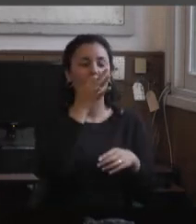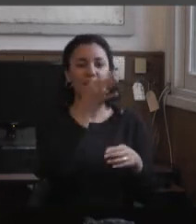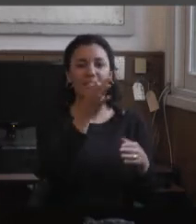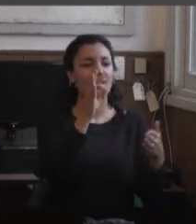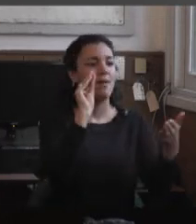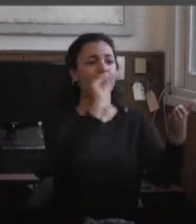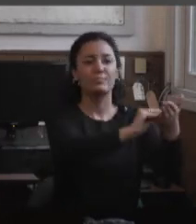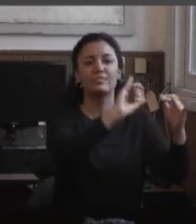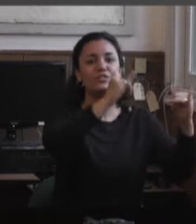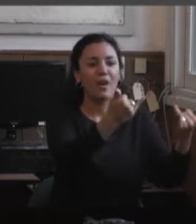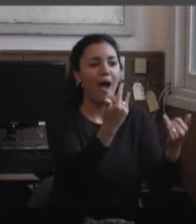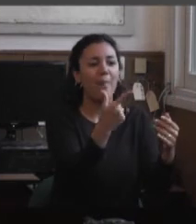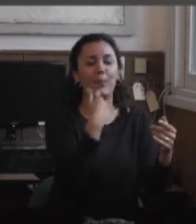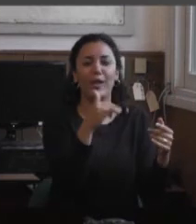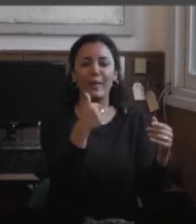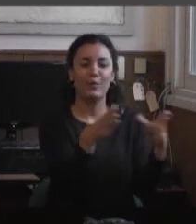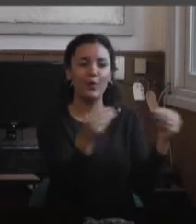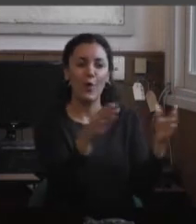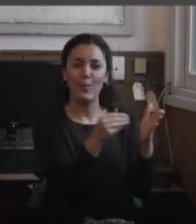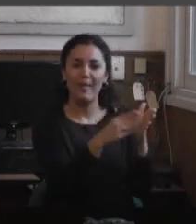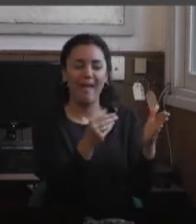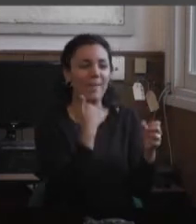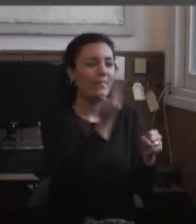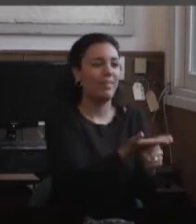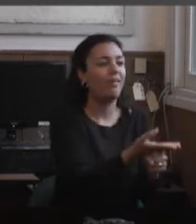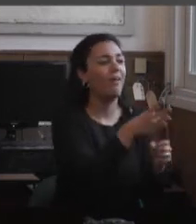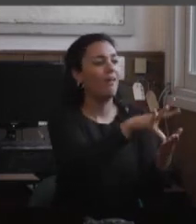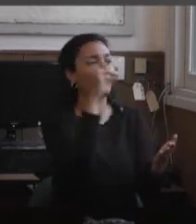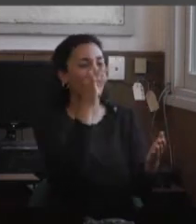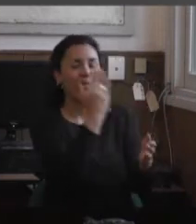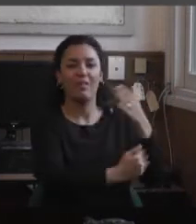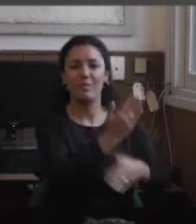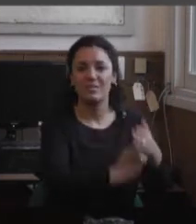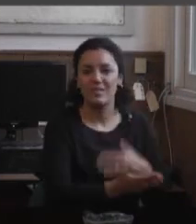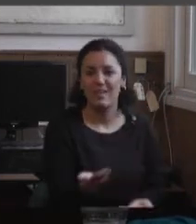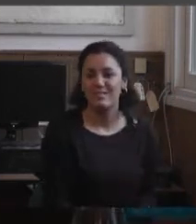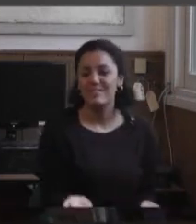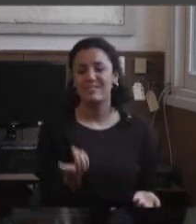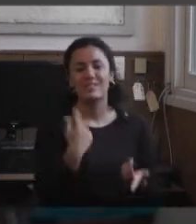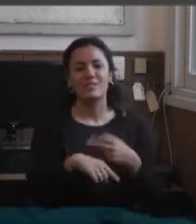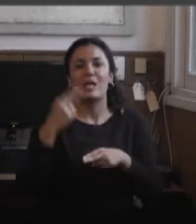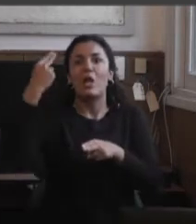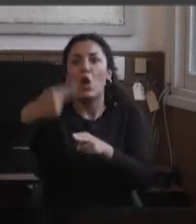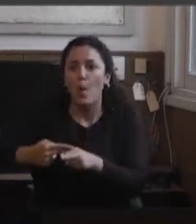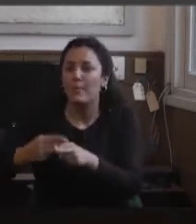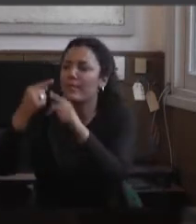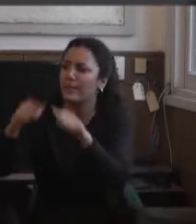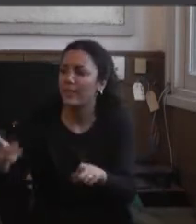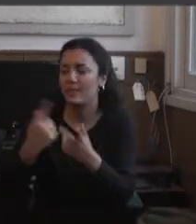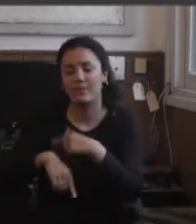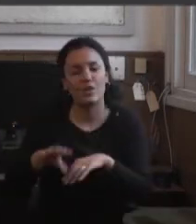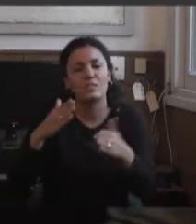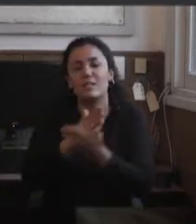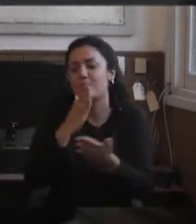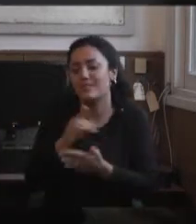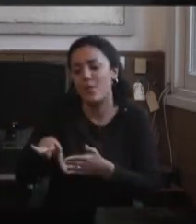discapacidad. Así que decidimos, era el rol profesional, la diversidad y la alteridad. Ya terminaba siendo el seminario de discapacidad.